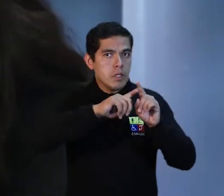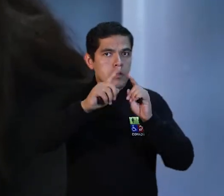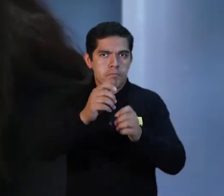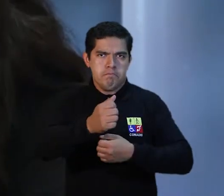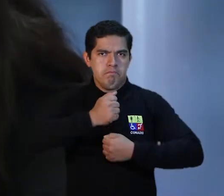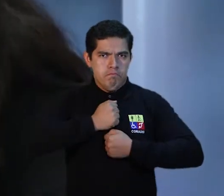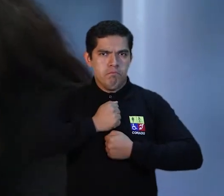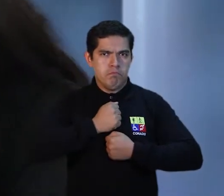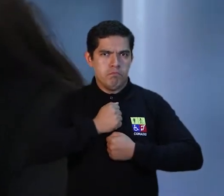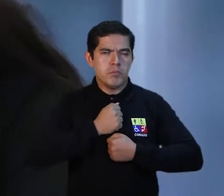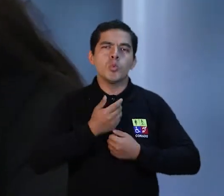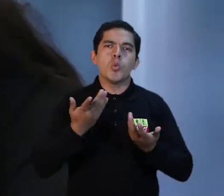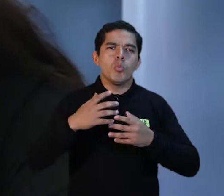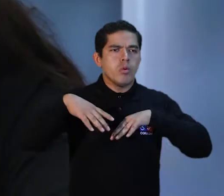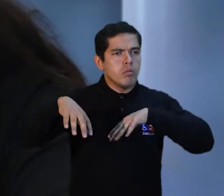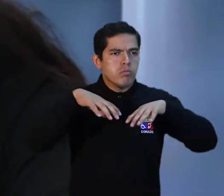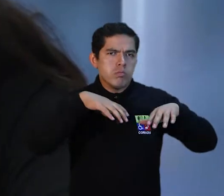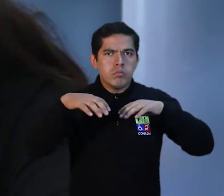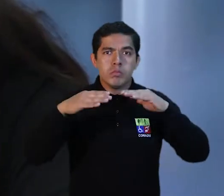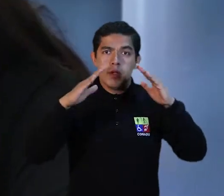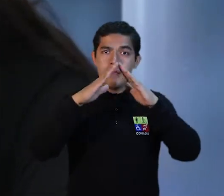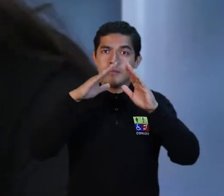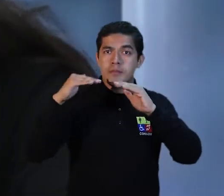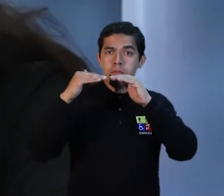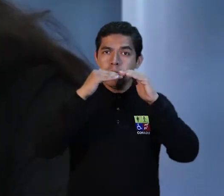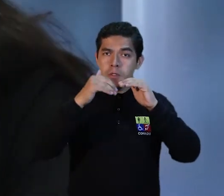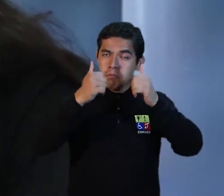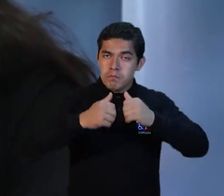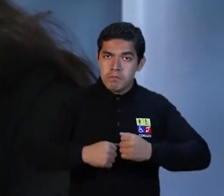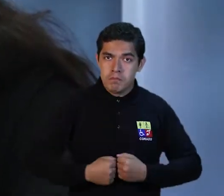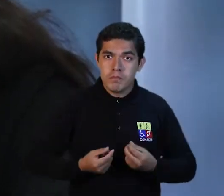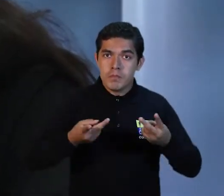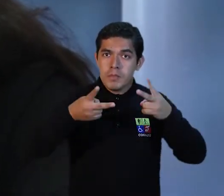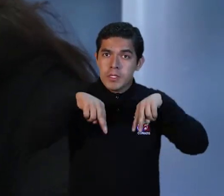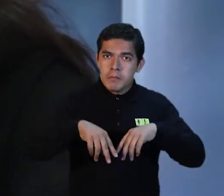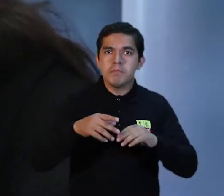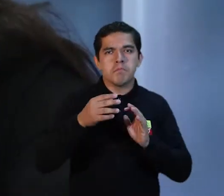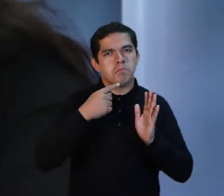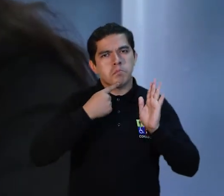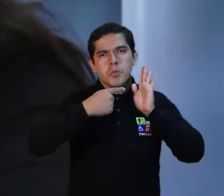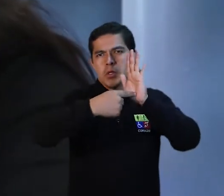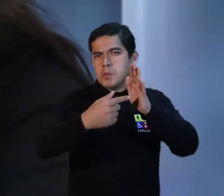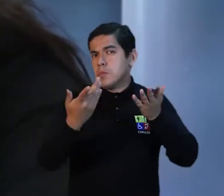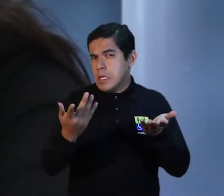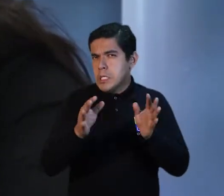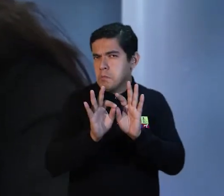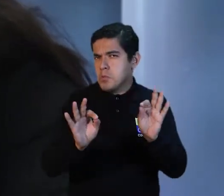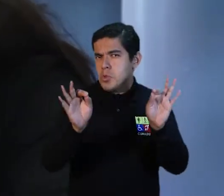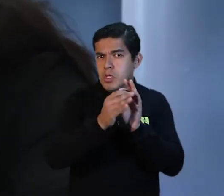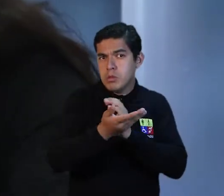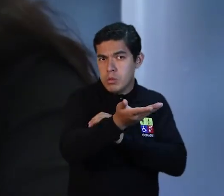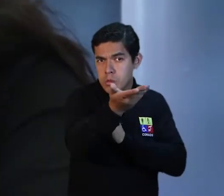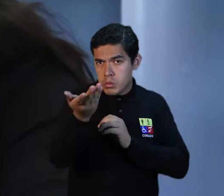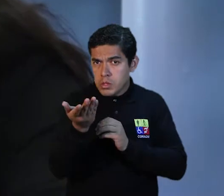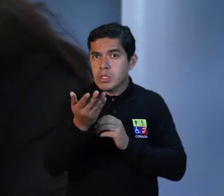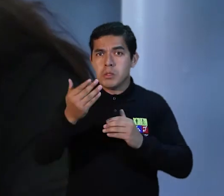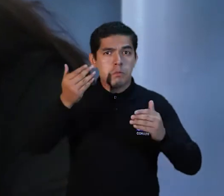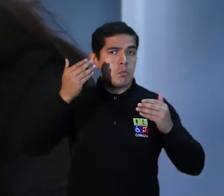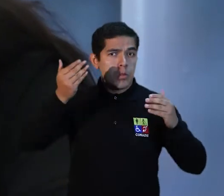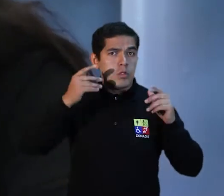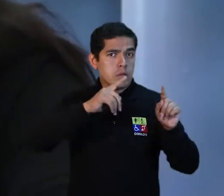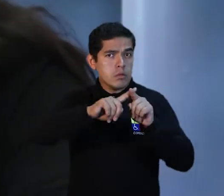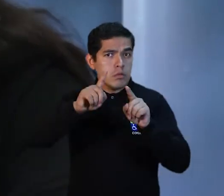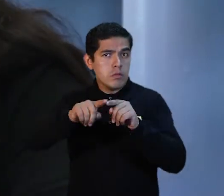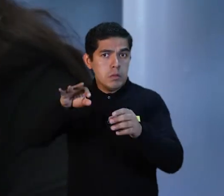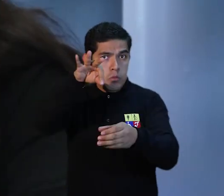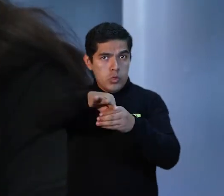empoderen de lo que estamos haciendo aquí en la Casa de la Democracia, y por supuesto estamos pensando que todos los actores en esta jornada